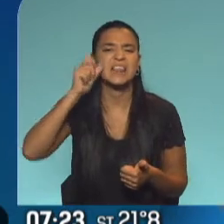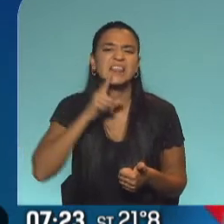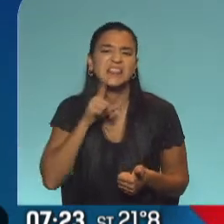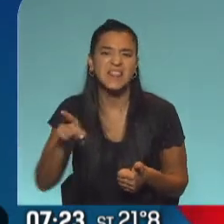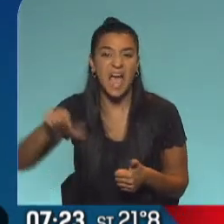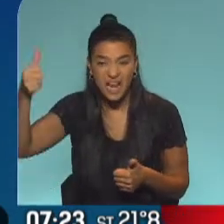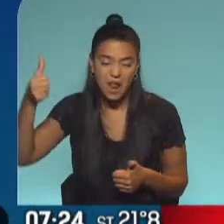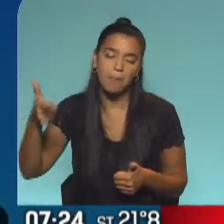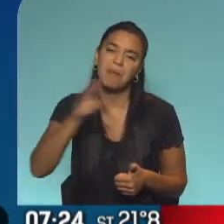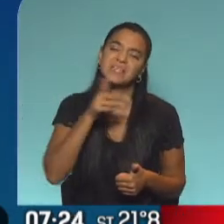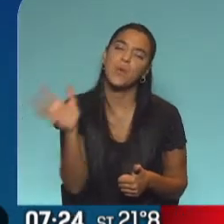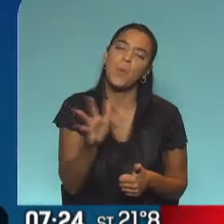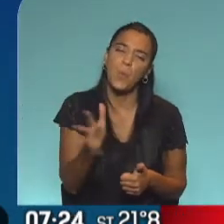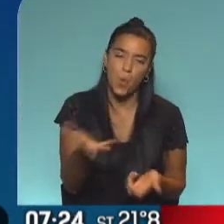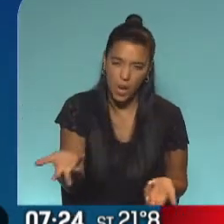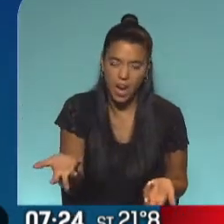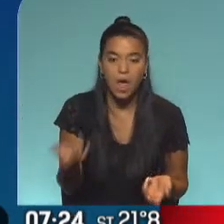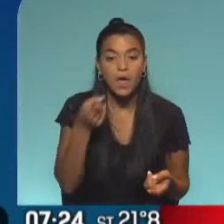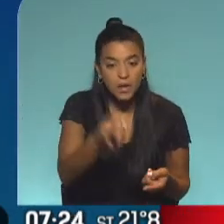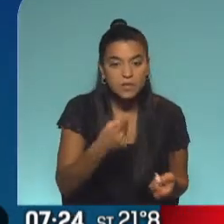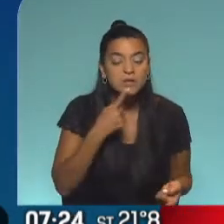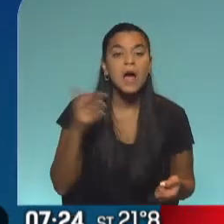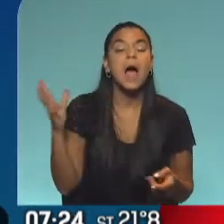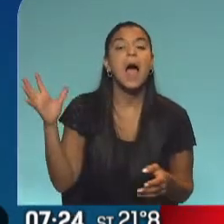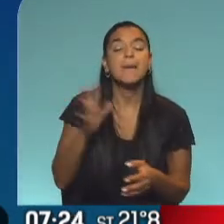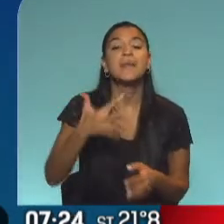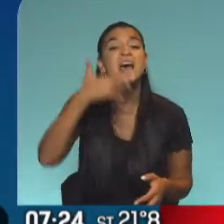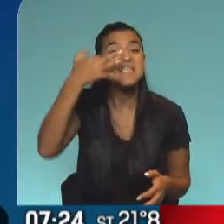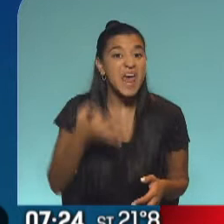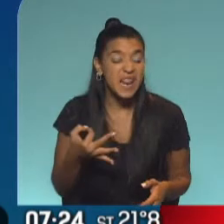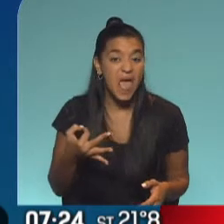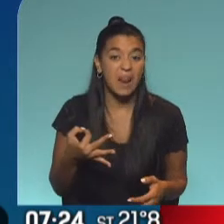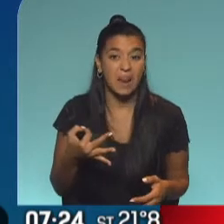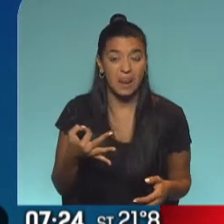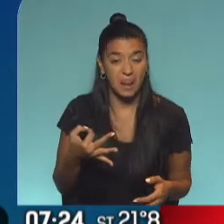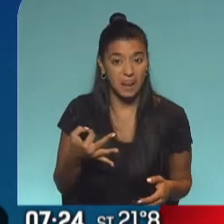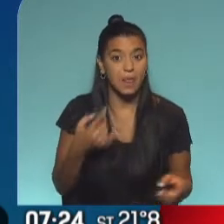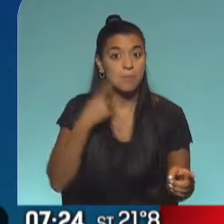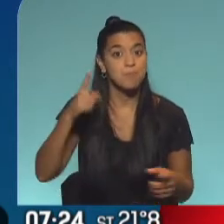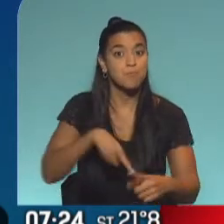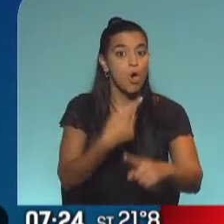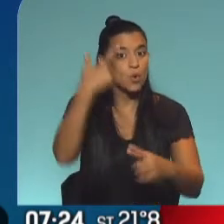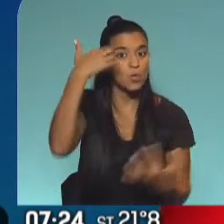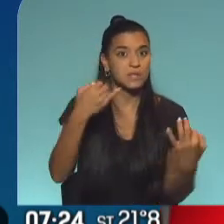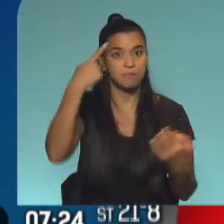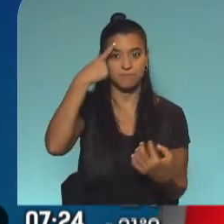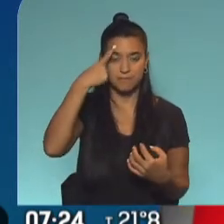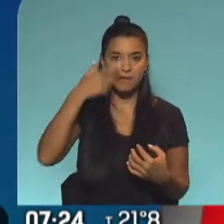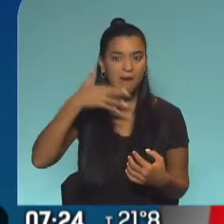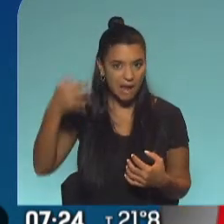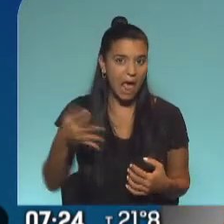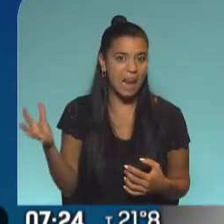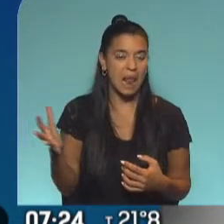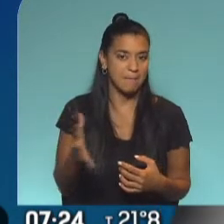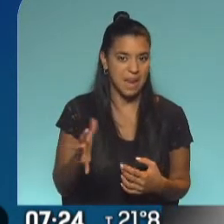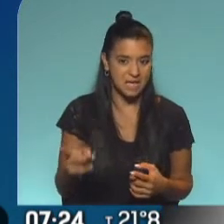ser una burla, fue tomado como una amenaza real por el Poder Judicial. Vemos la otra captura de